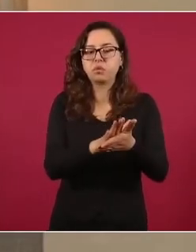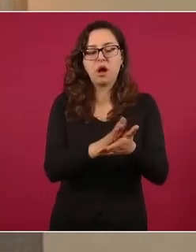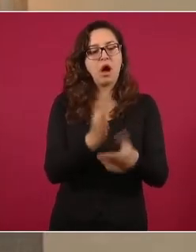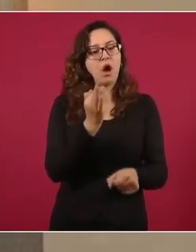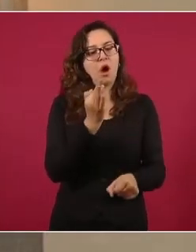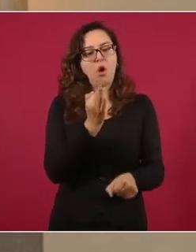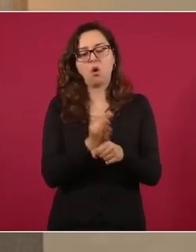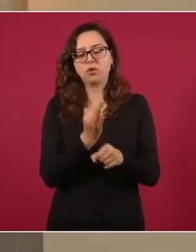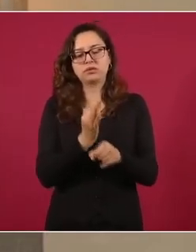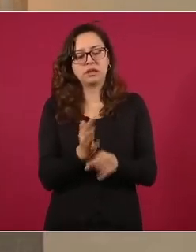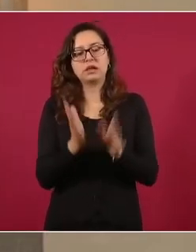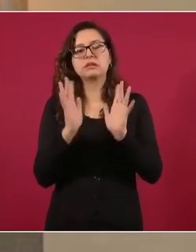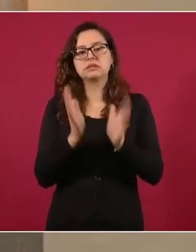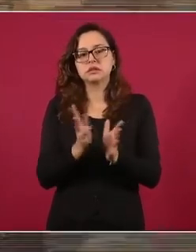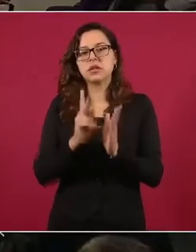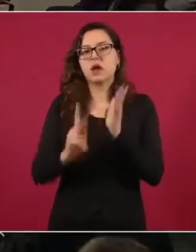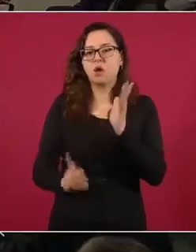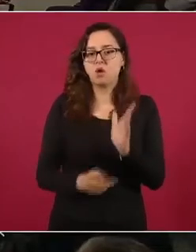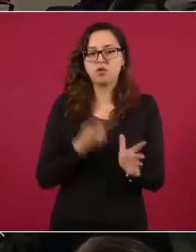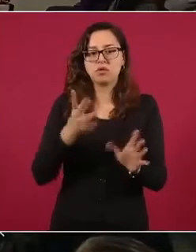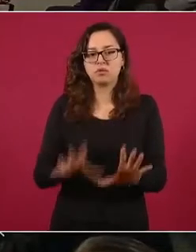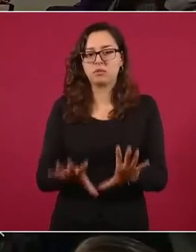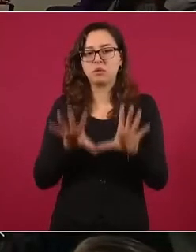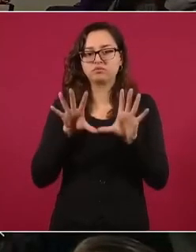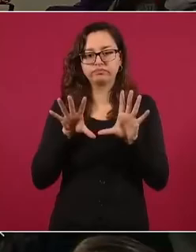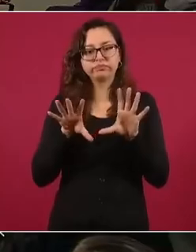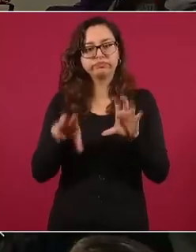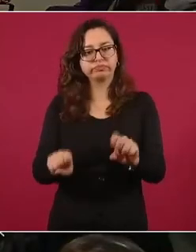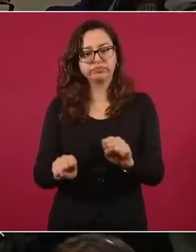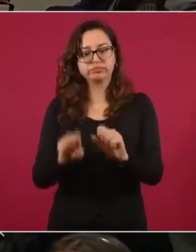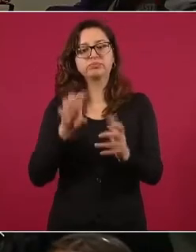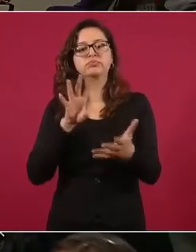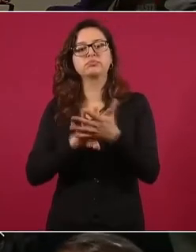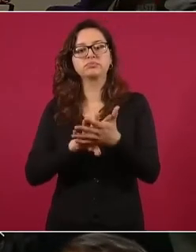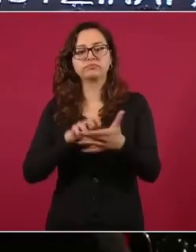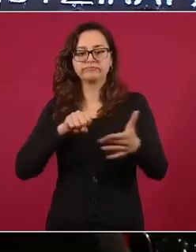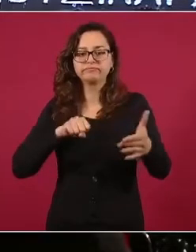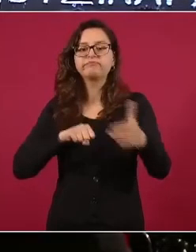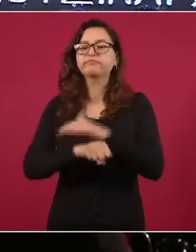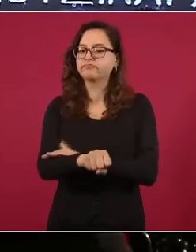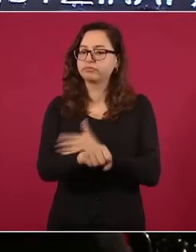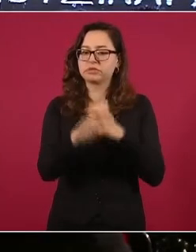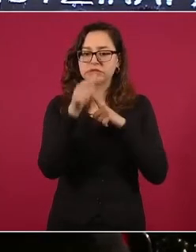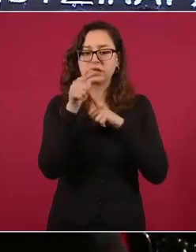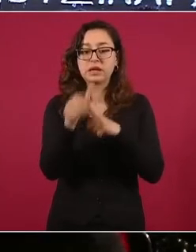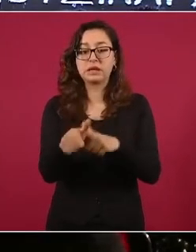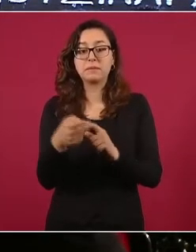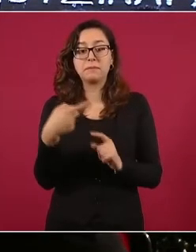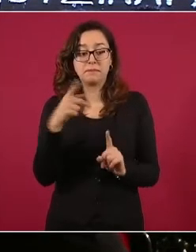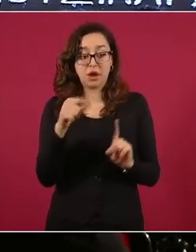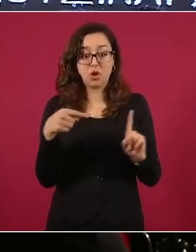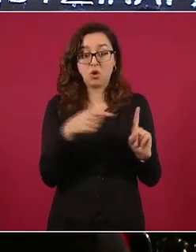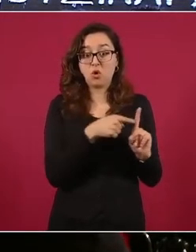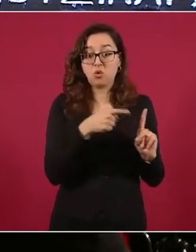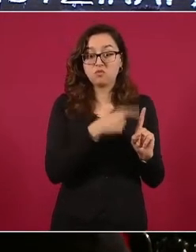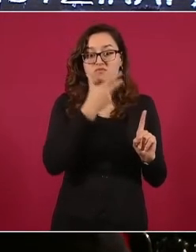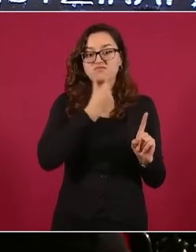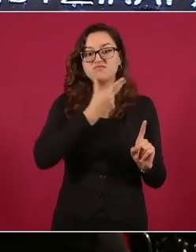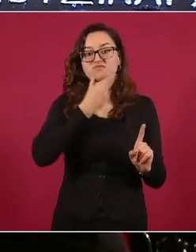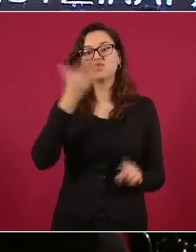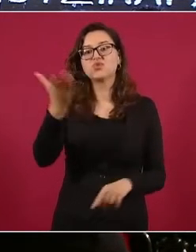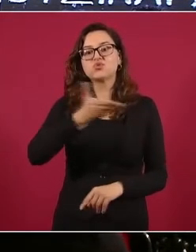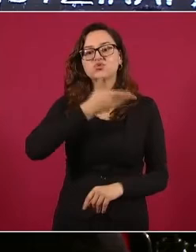pero sí señalar que no es ni la primera vez que este juez comete este tipo de